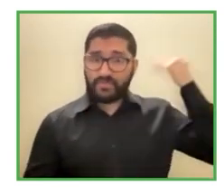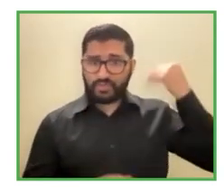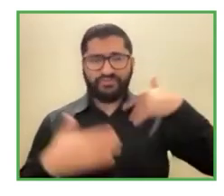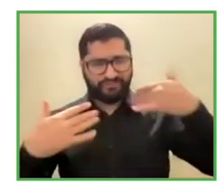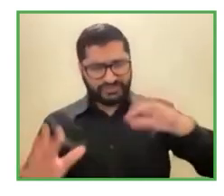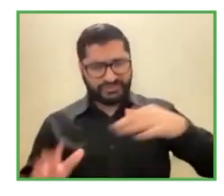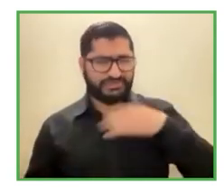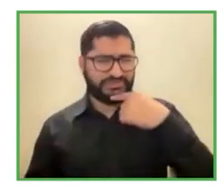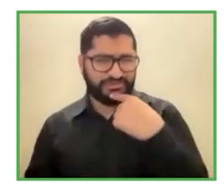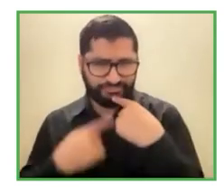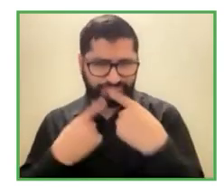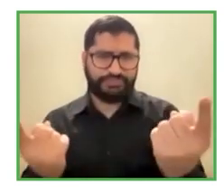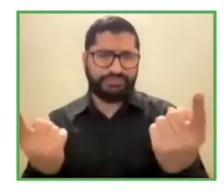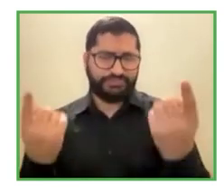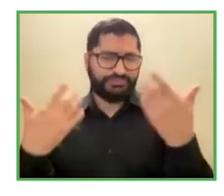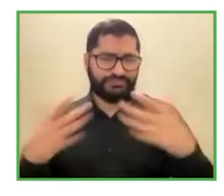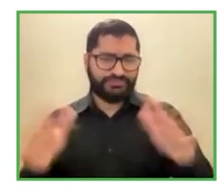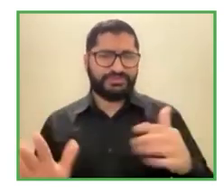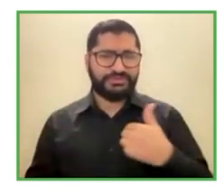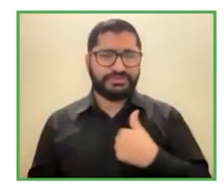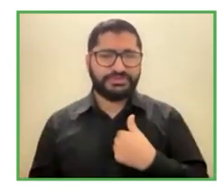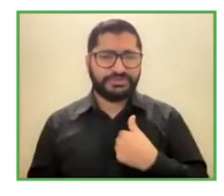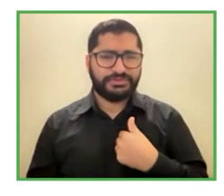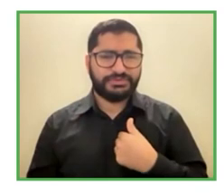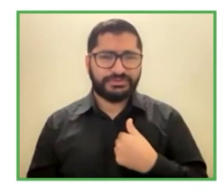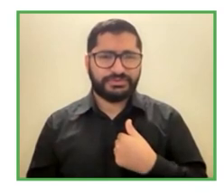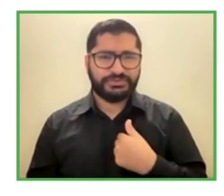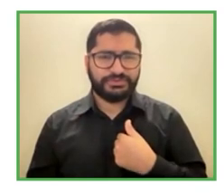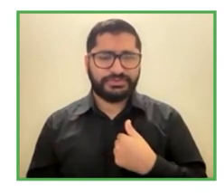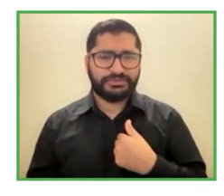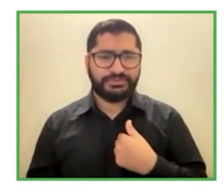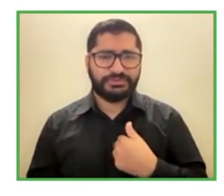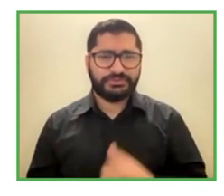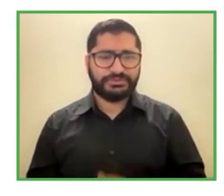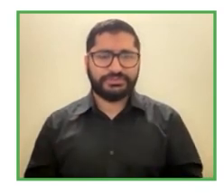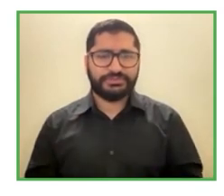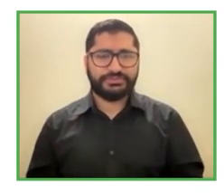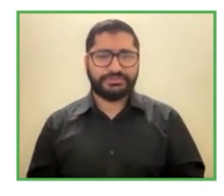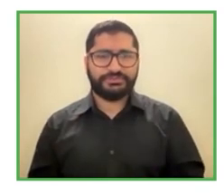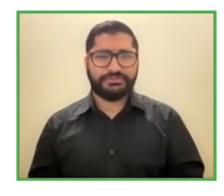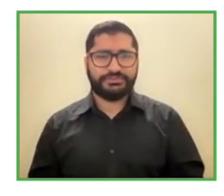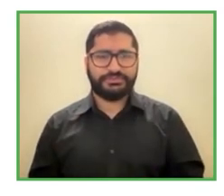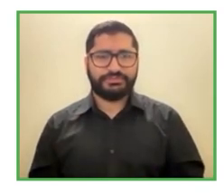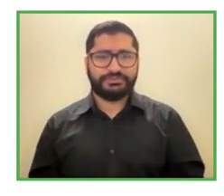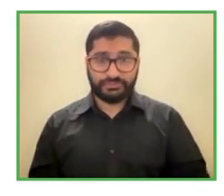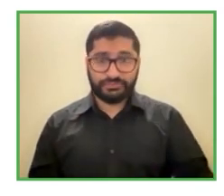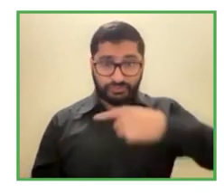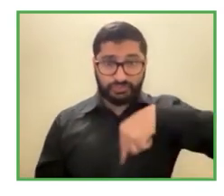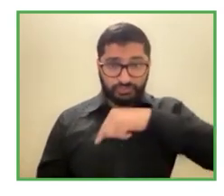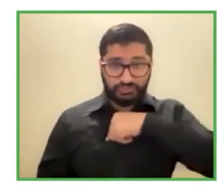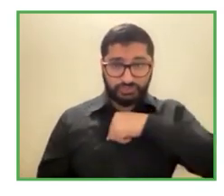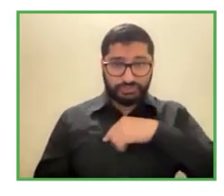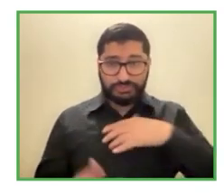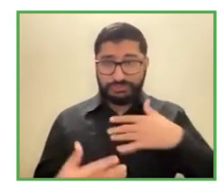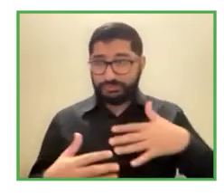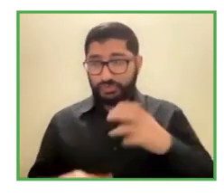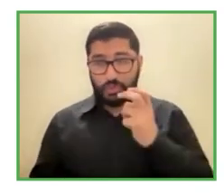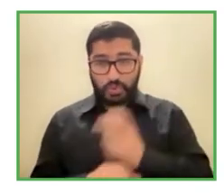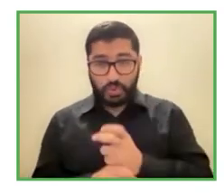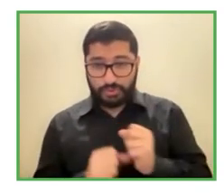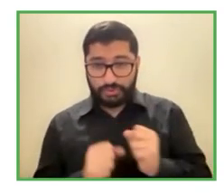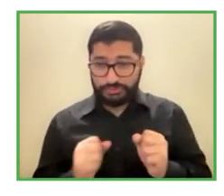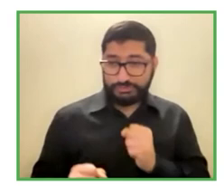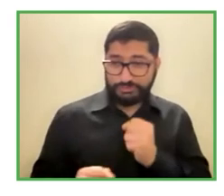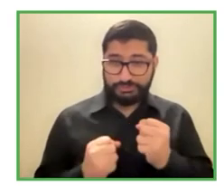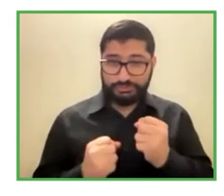fue que fuimos algo impacientes al inicio porque quisimos comenzar un proyecto muy muy grande desde el